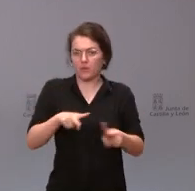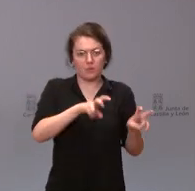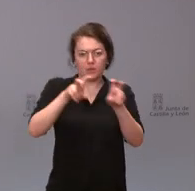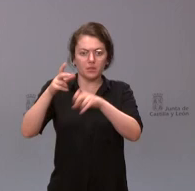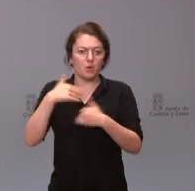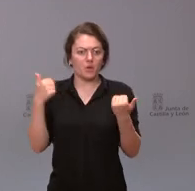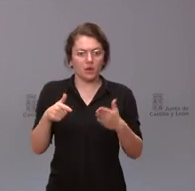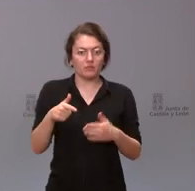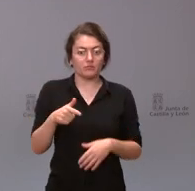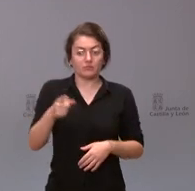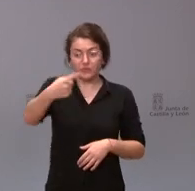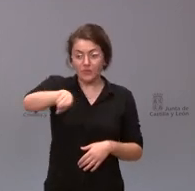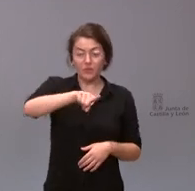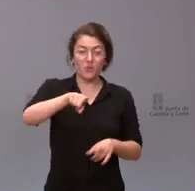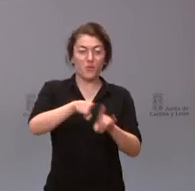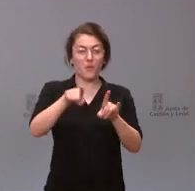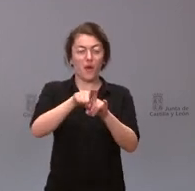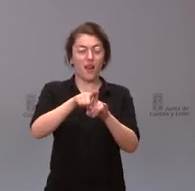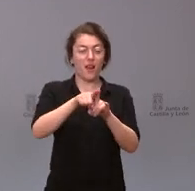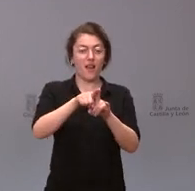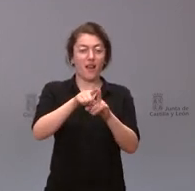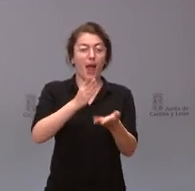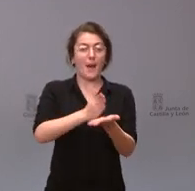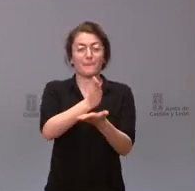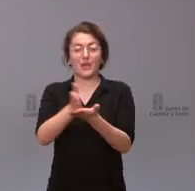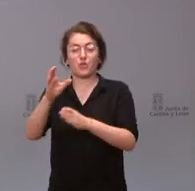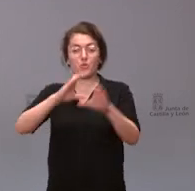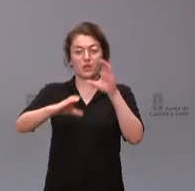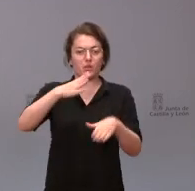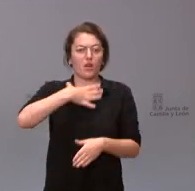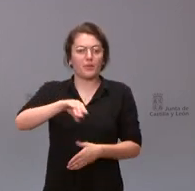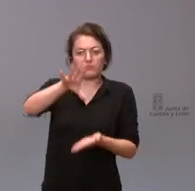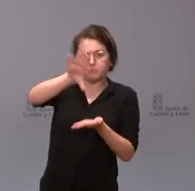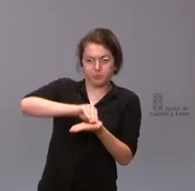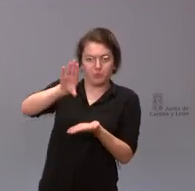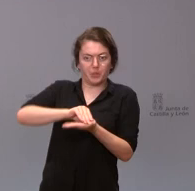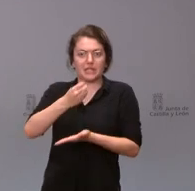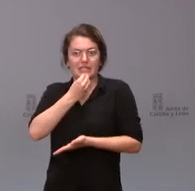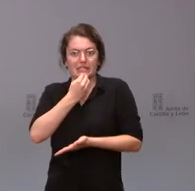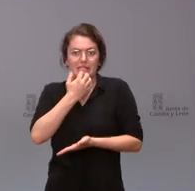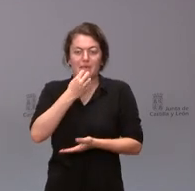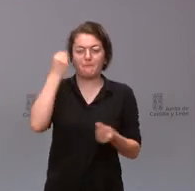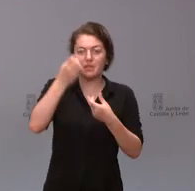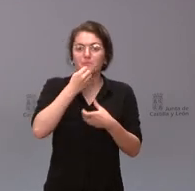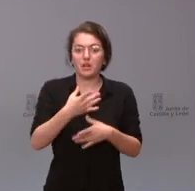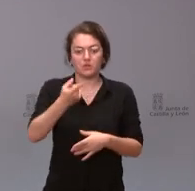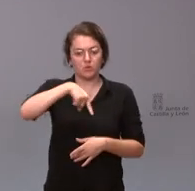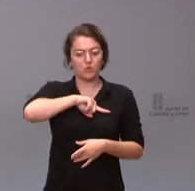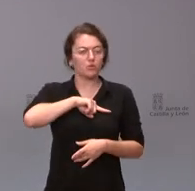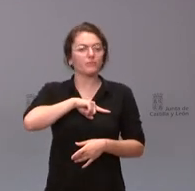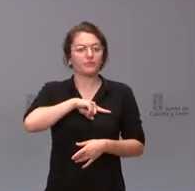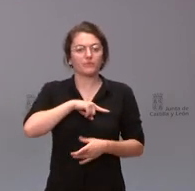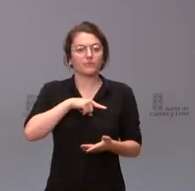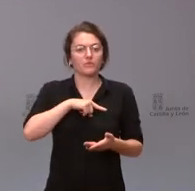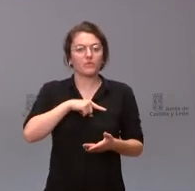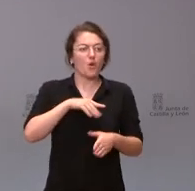de recogerla en la medida que estimen oportuno y nosotros lógicamente de poner de manifiesto lo que hacemos que es que el gobierno de Castellón actúa por